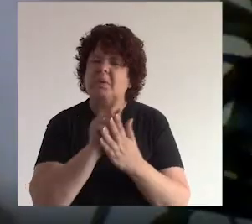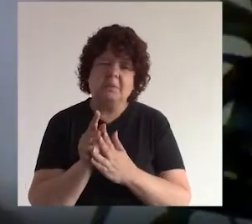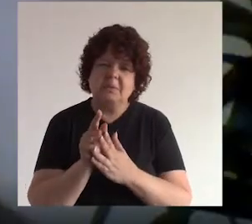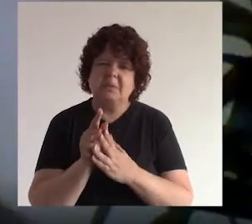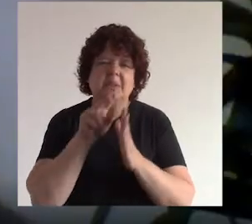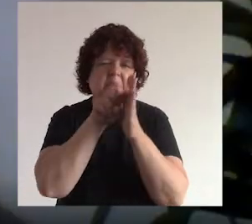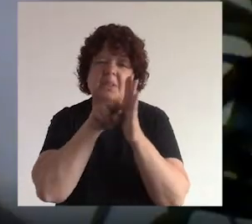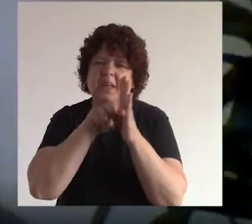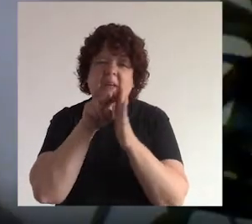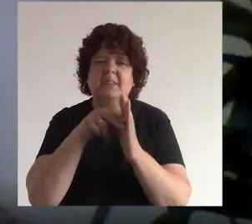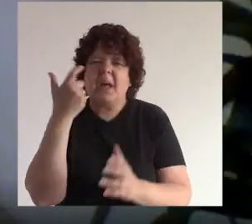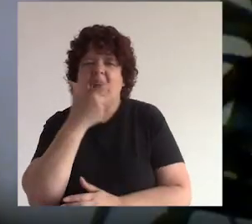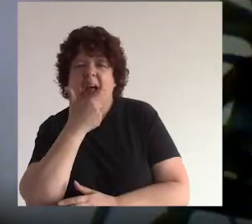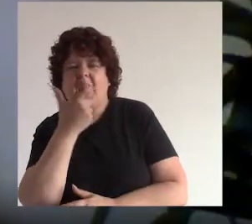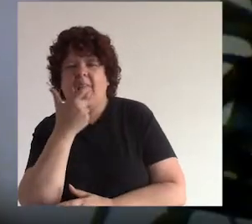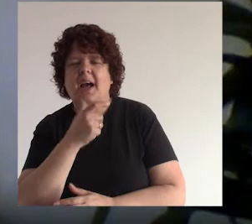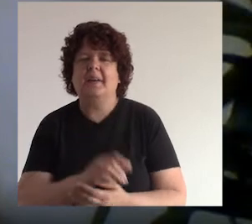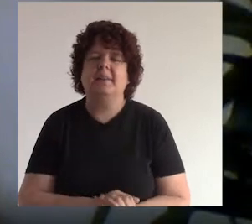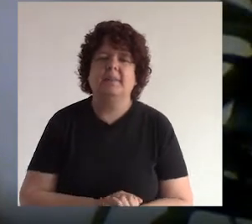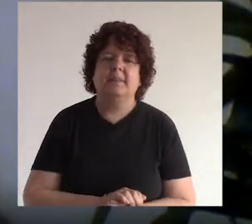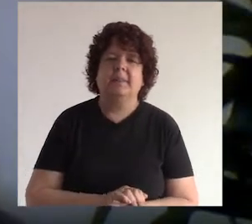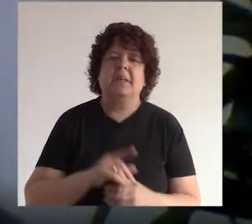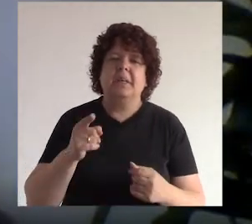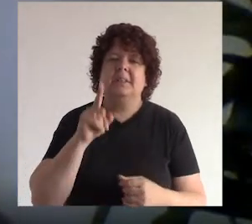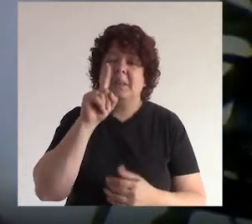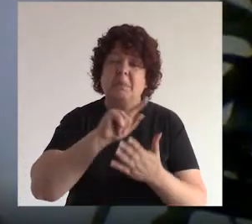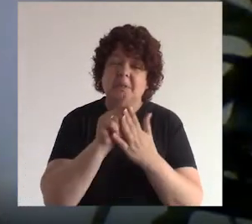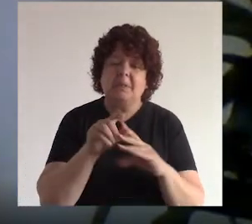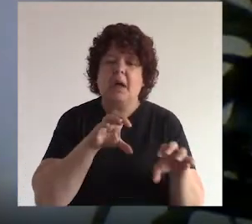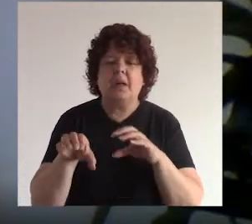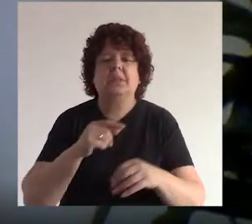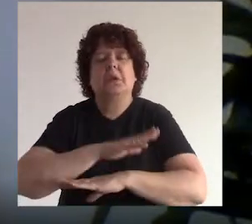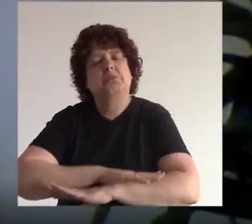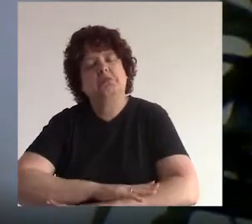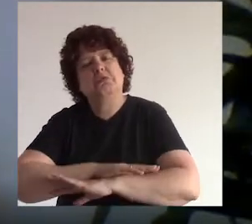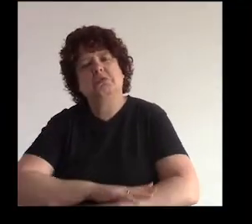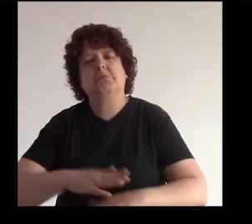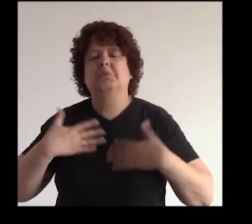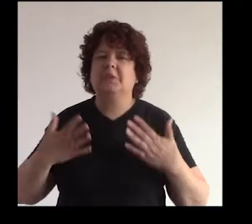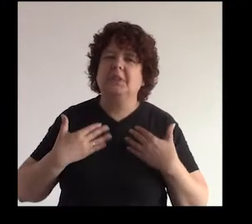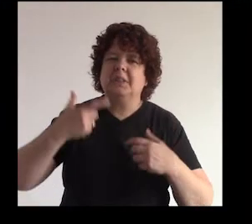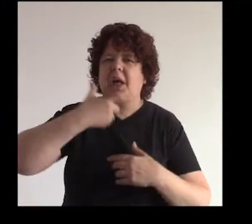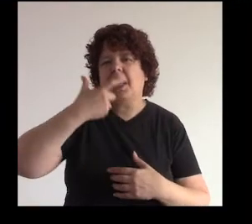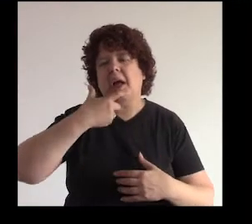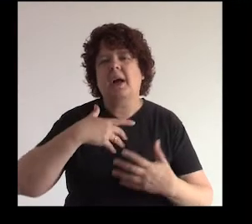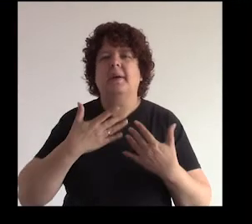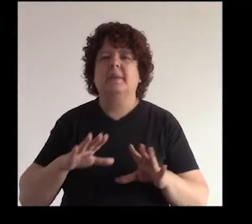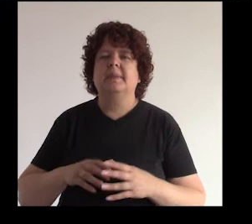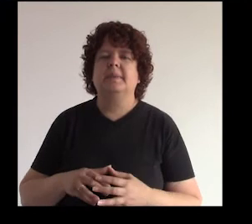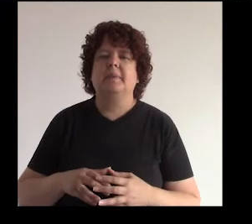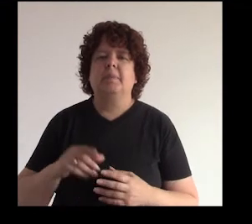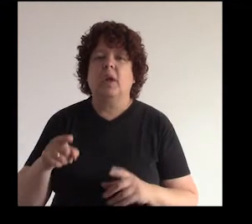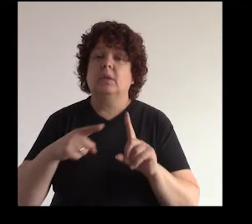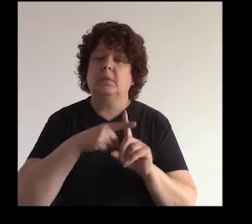un minuto hacer un videíto de tiktok y ese minuto hace que te relajes te sientas bien que sonrías te rías